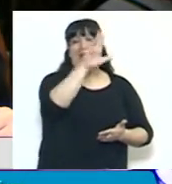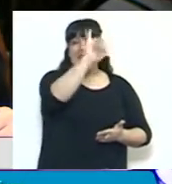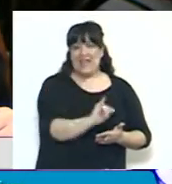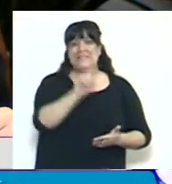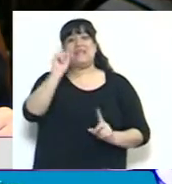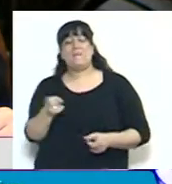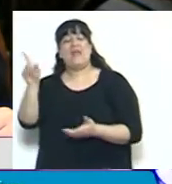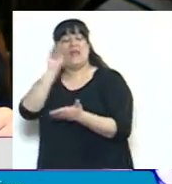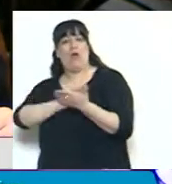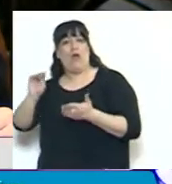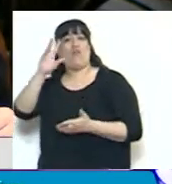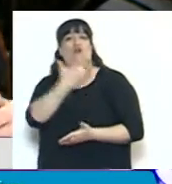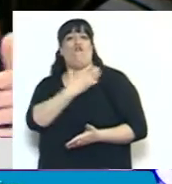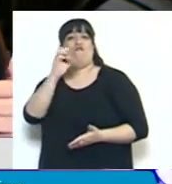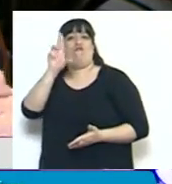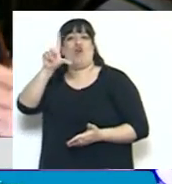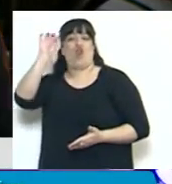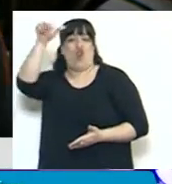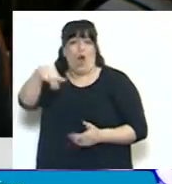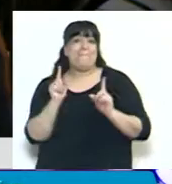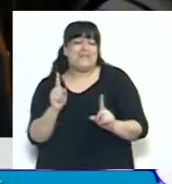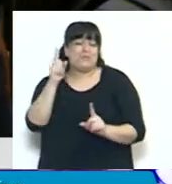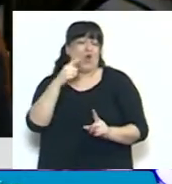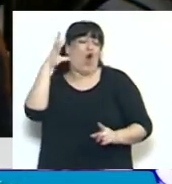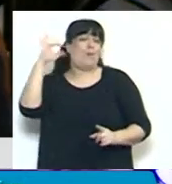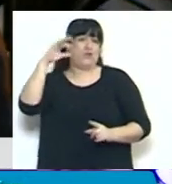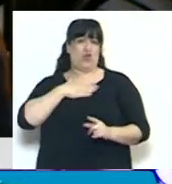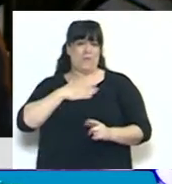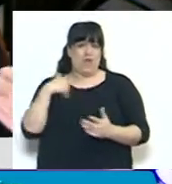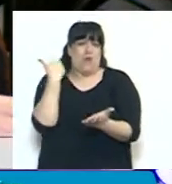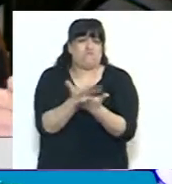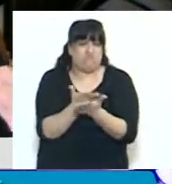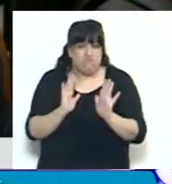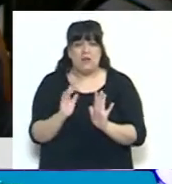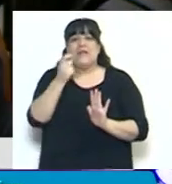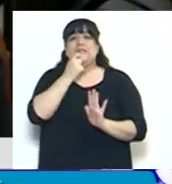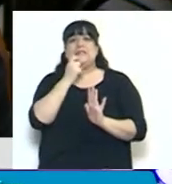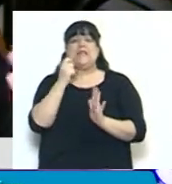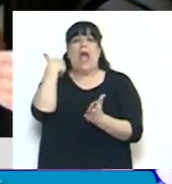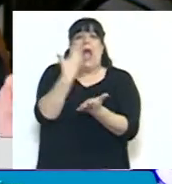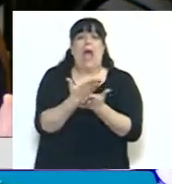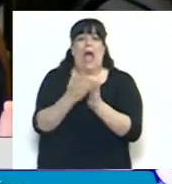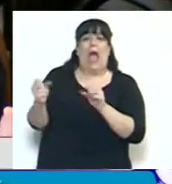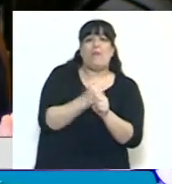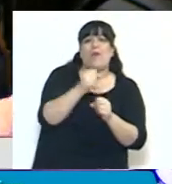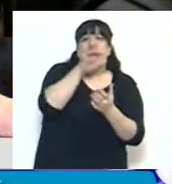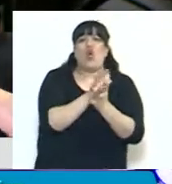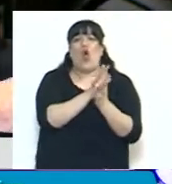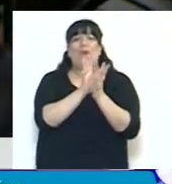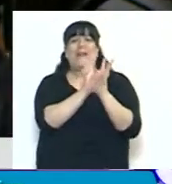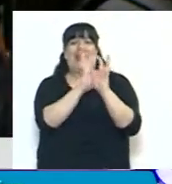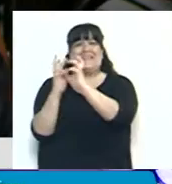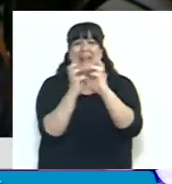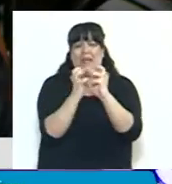fue mi moción. Con lo cual, si hay una moción para aprobar, no es una moción de la inclusión de este tratamiento, ya